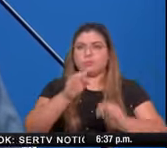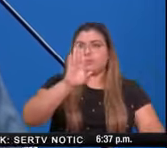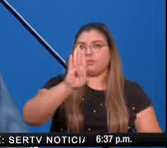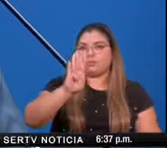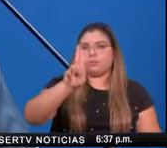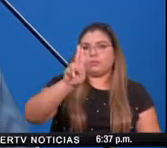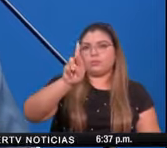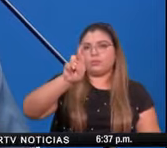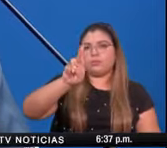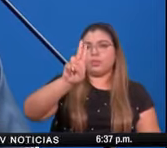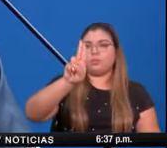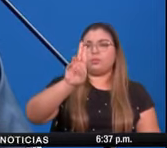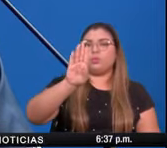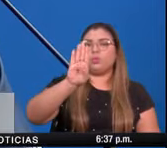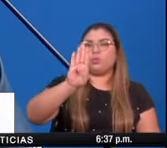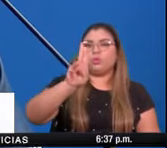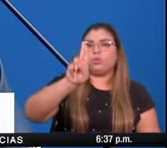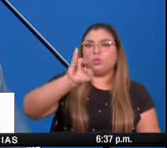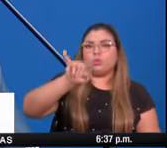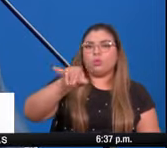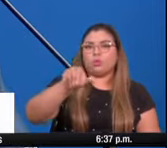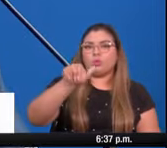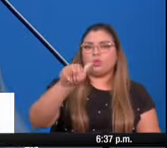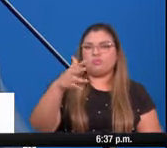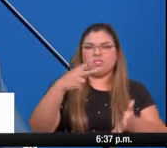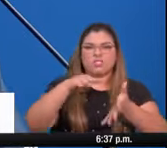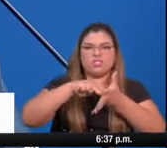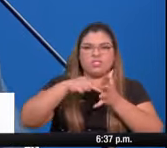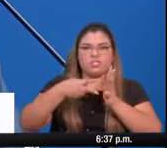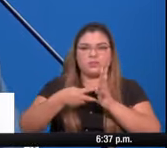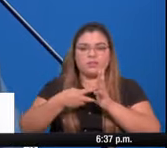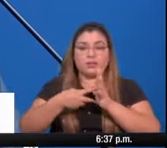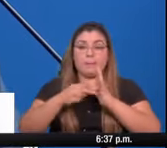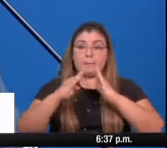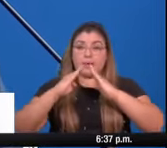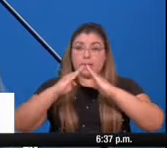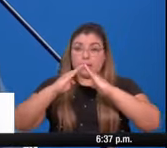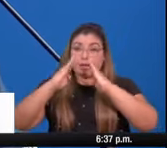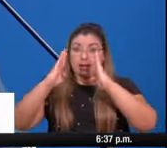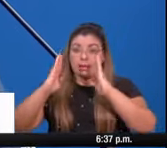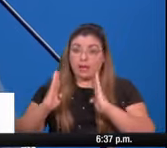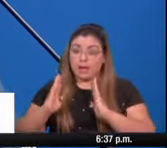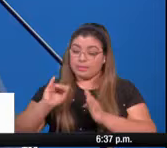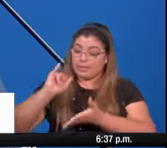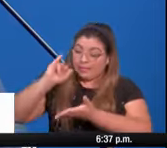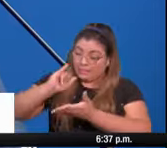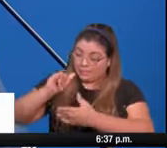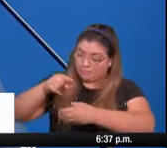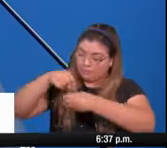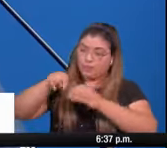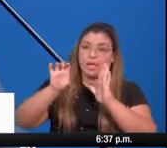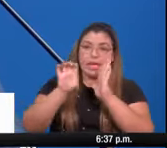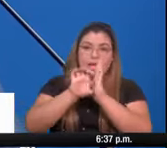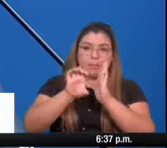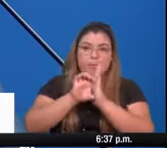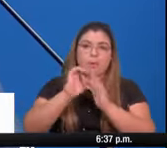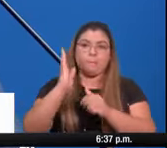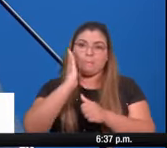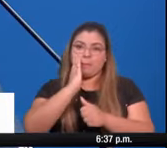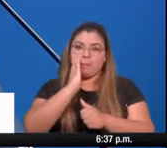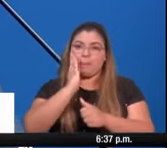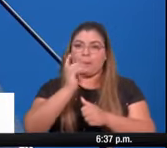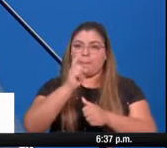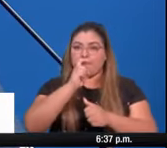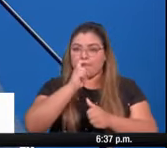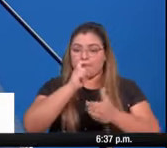en una misma residencia no incluye a los familiares conexos que no residan en la